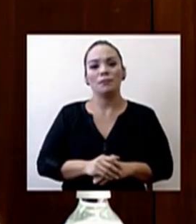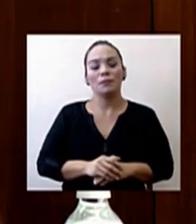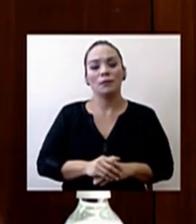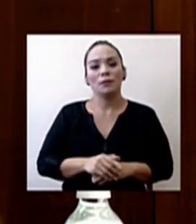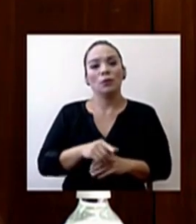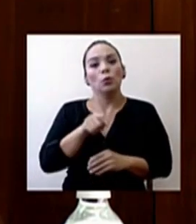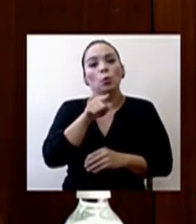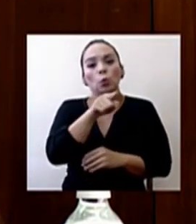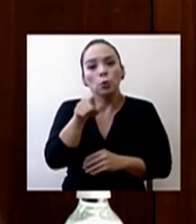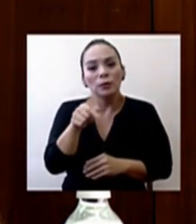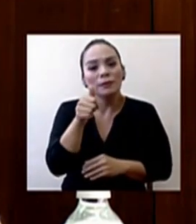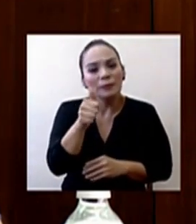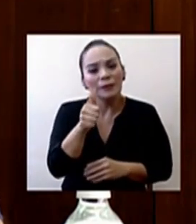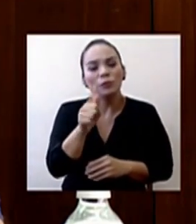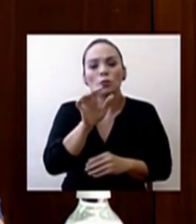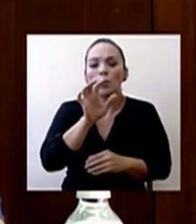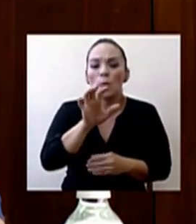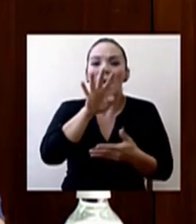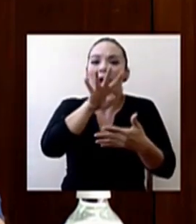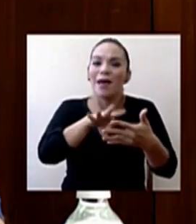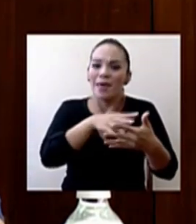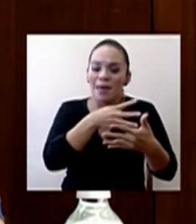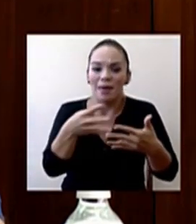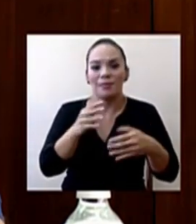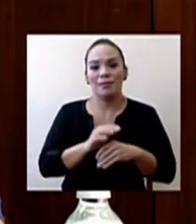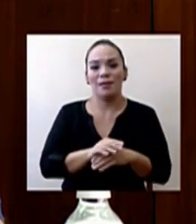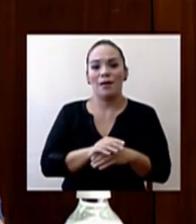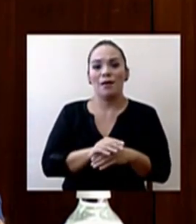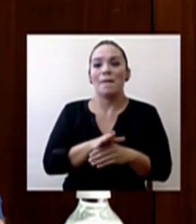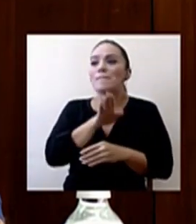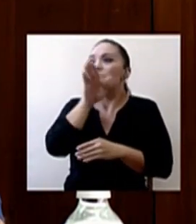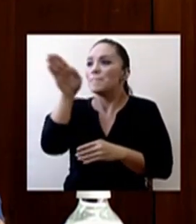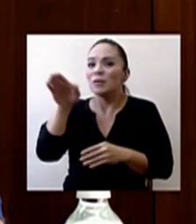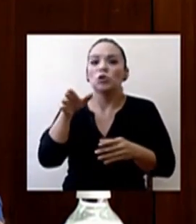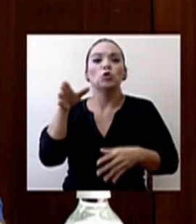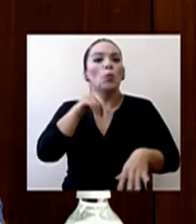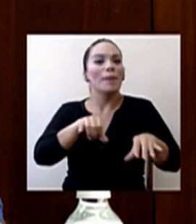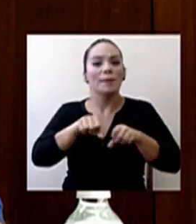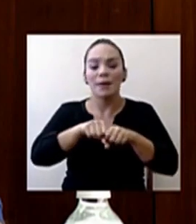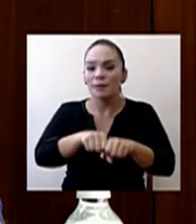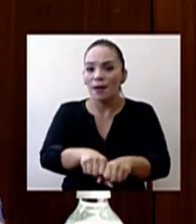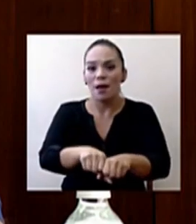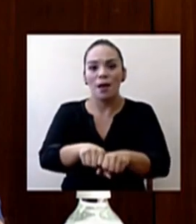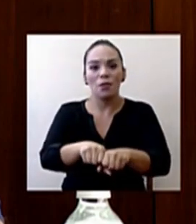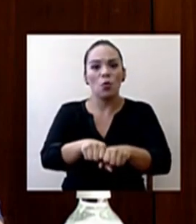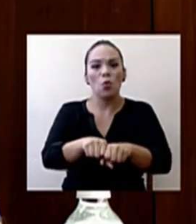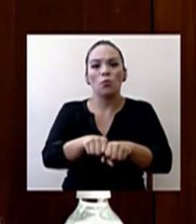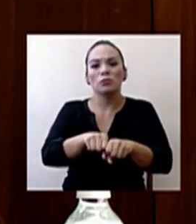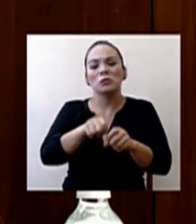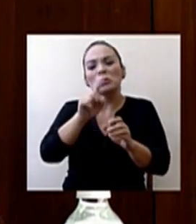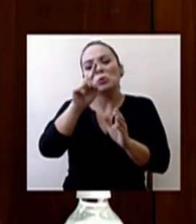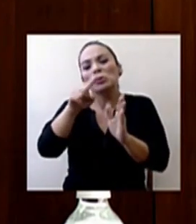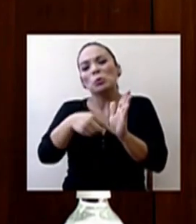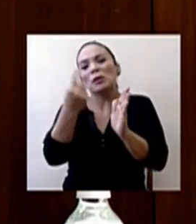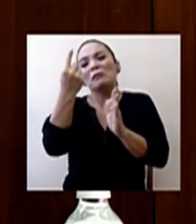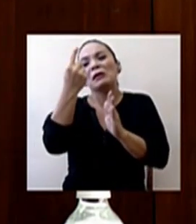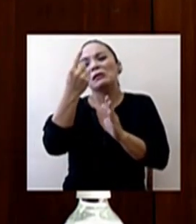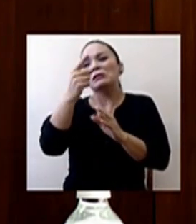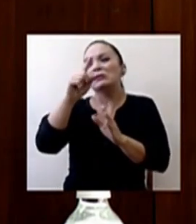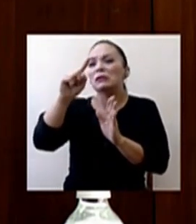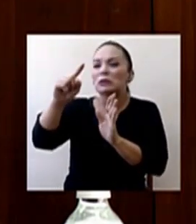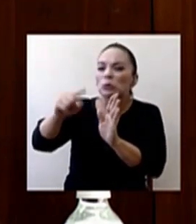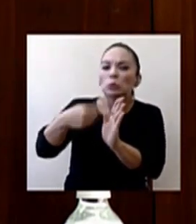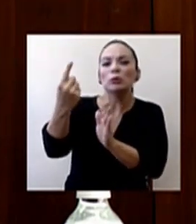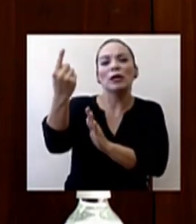propia agenda. Vaya al supermercado de la forma más esporádica posible. Ojalá solo